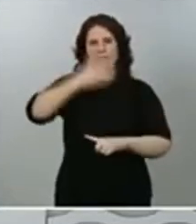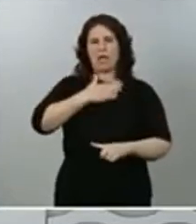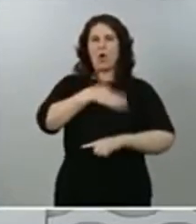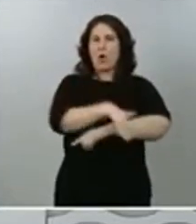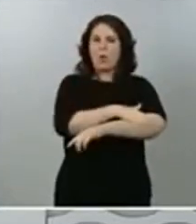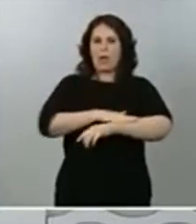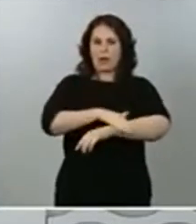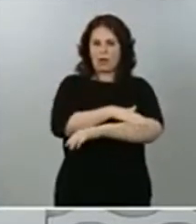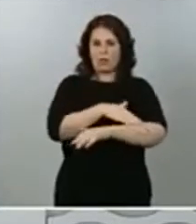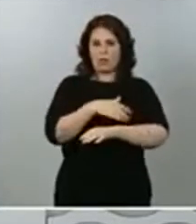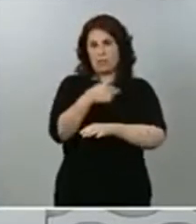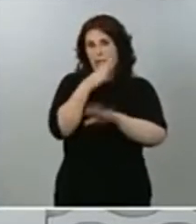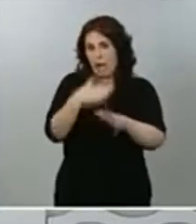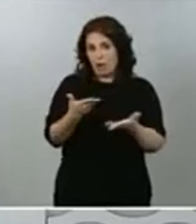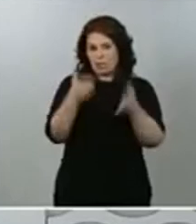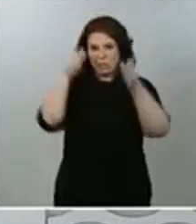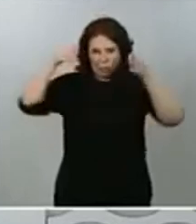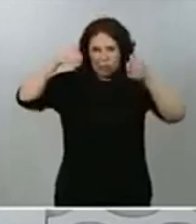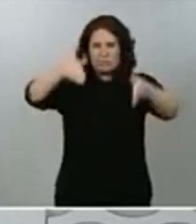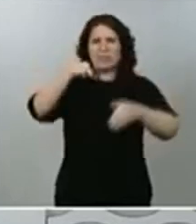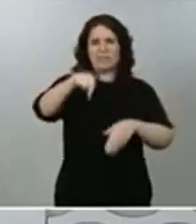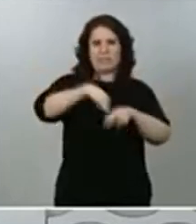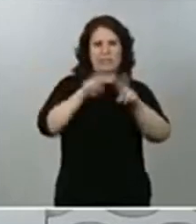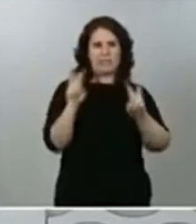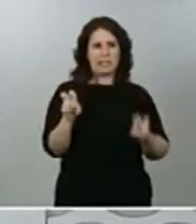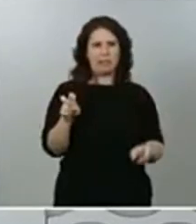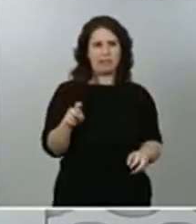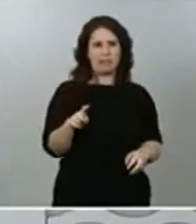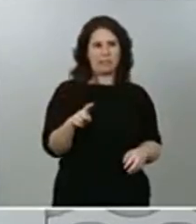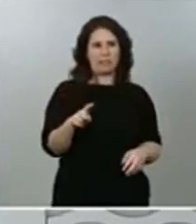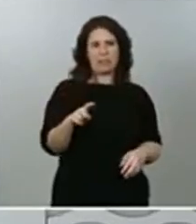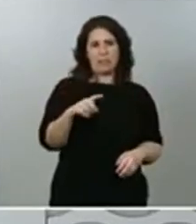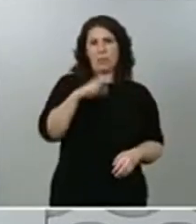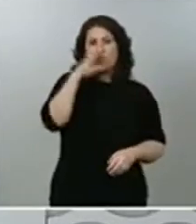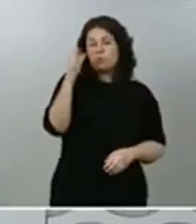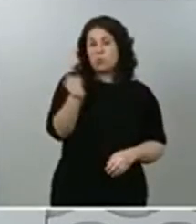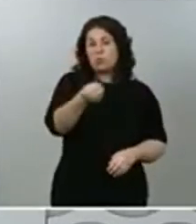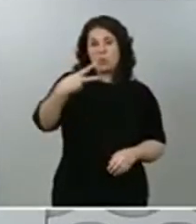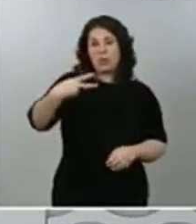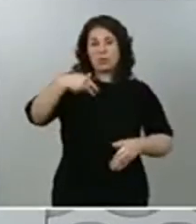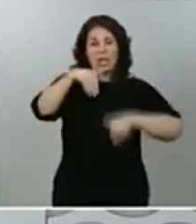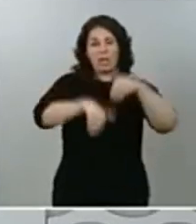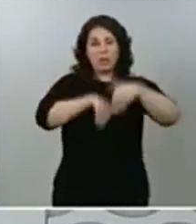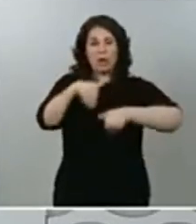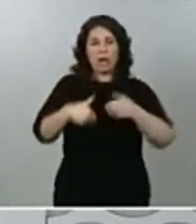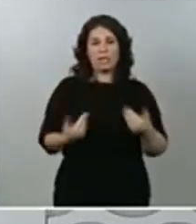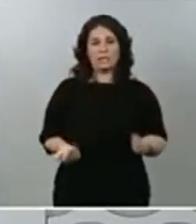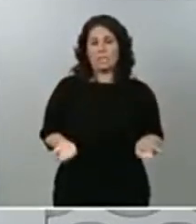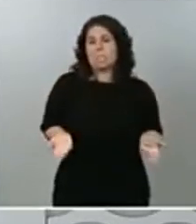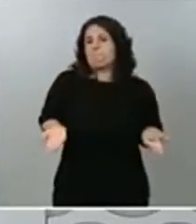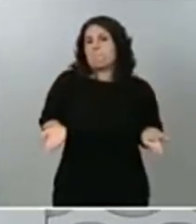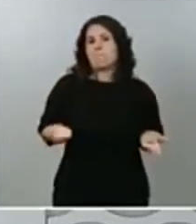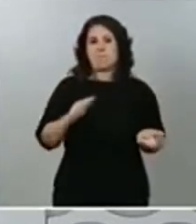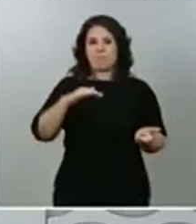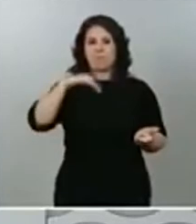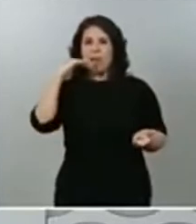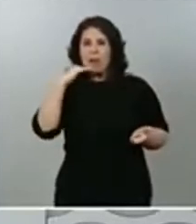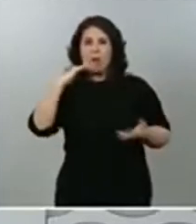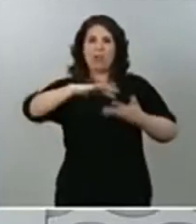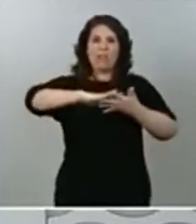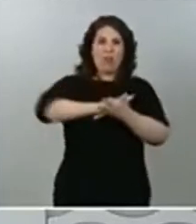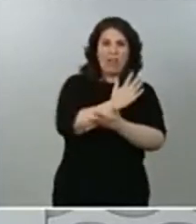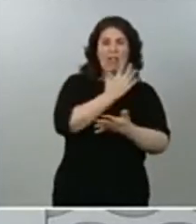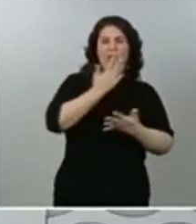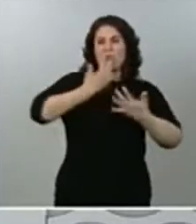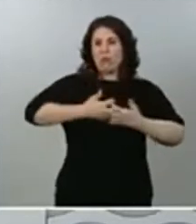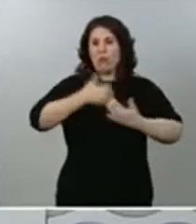eso es en lo que estamos, por lo que los resultados electorales, insisto, no tienen ningún tipo de repercusión en el funcionamiento